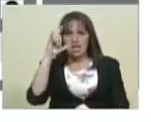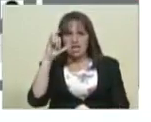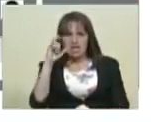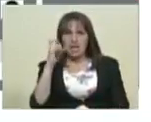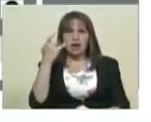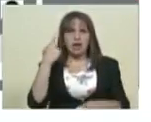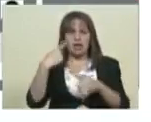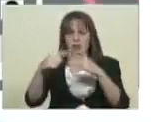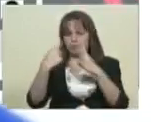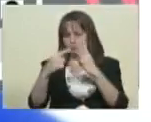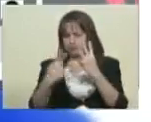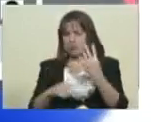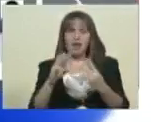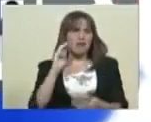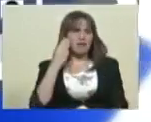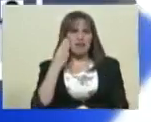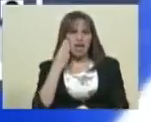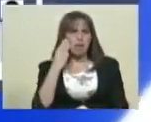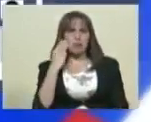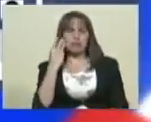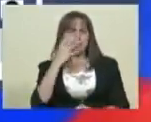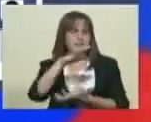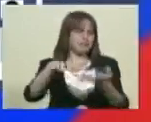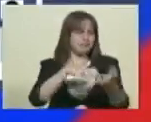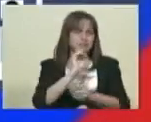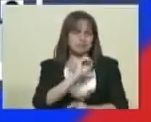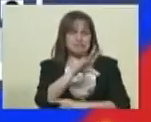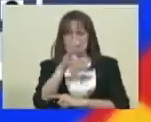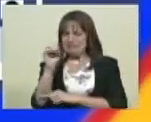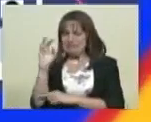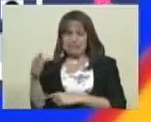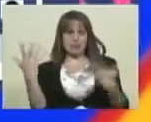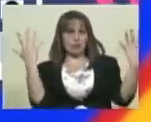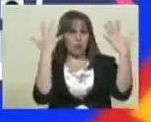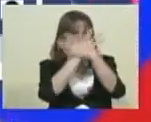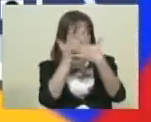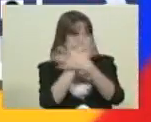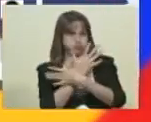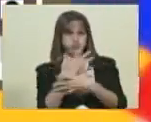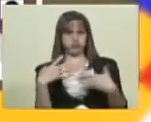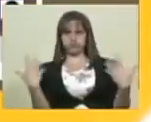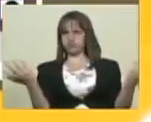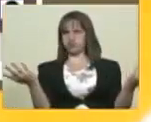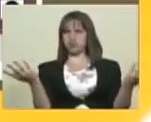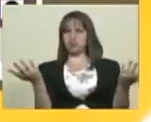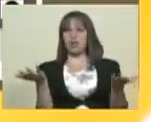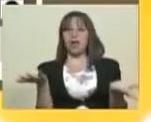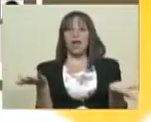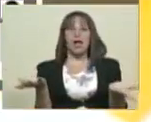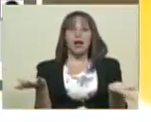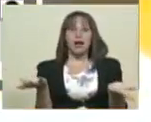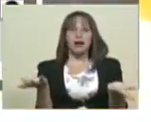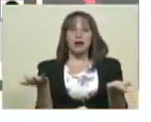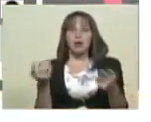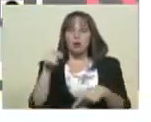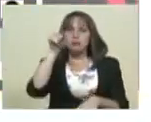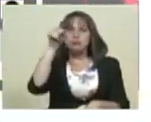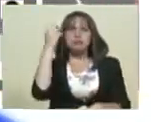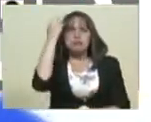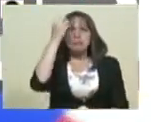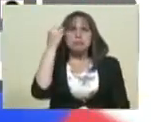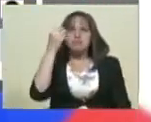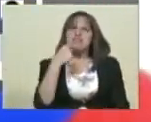rocambolescas sobre el proceso electoral que tienden a crear confusión. Yo quisiera que usted precisara